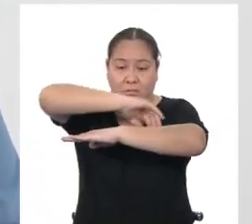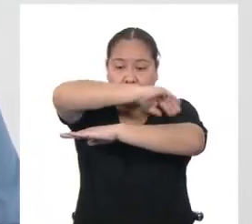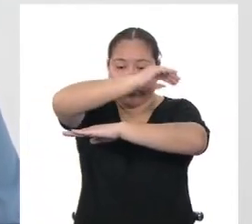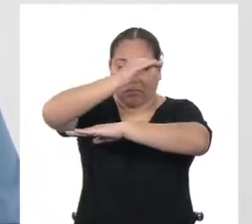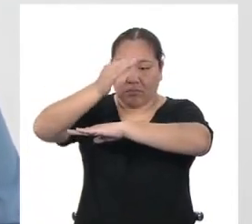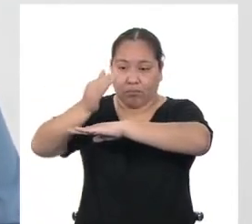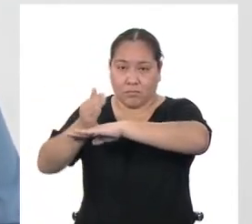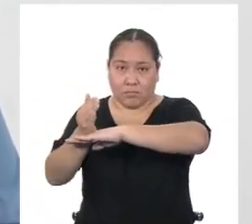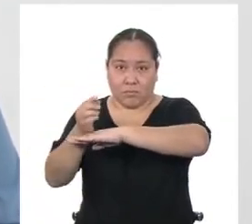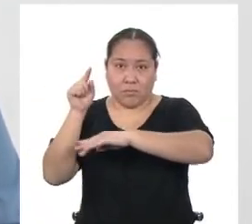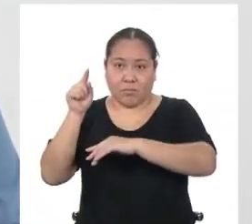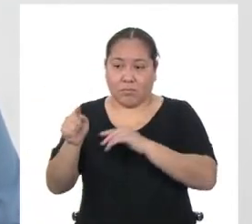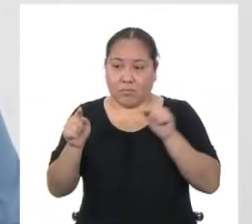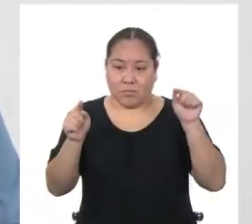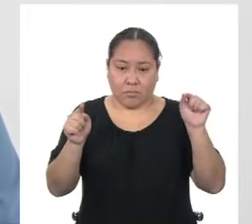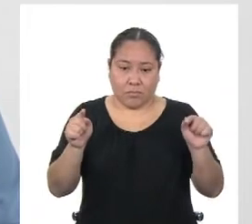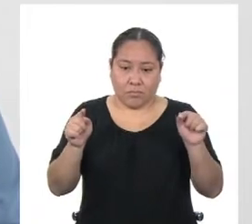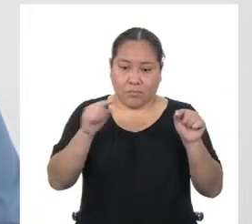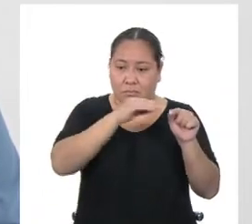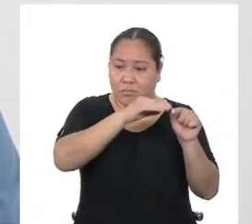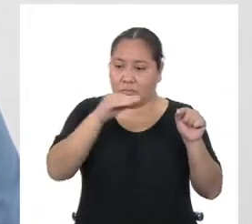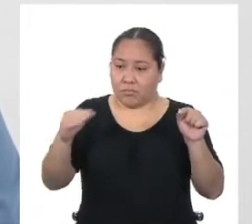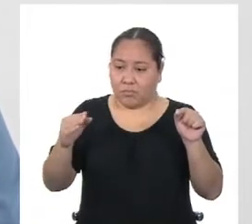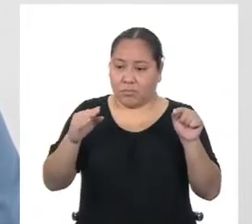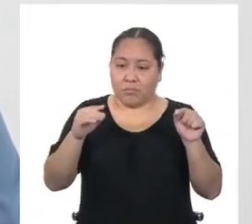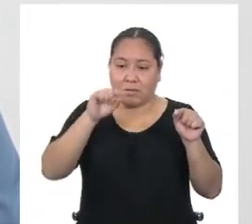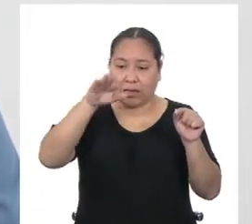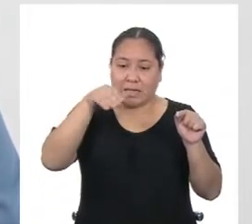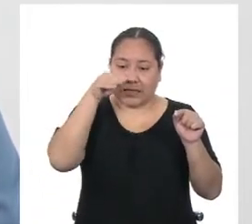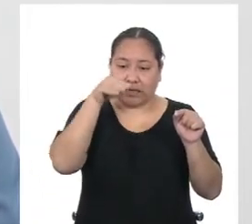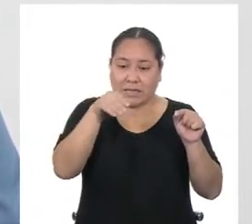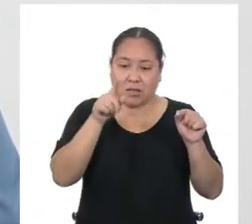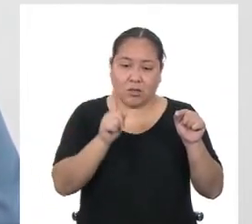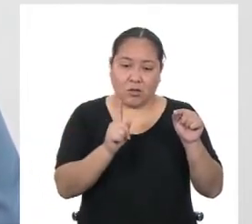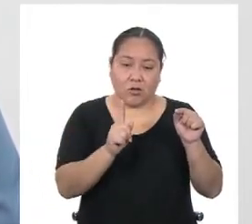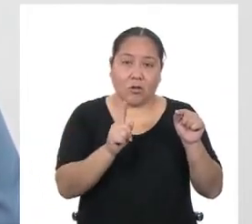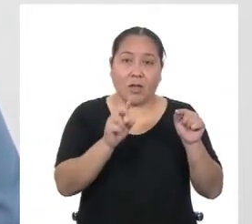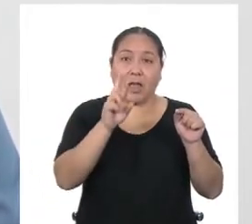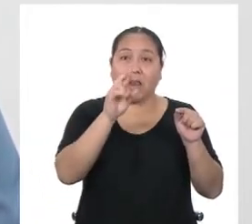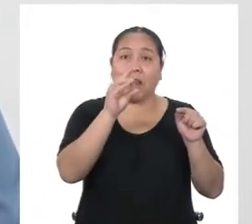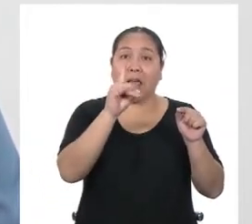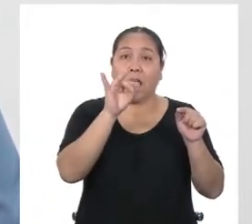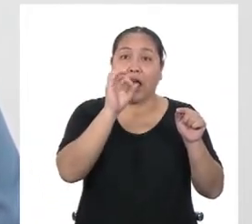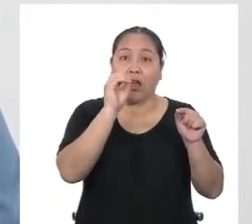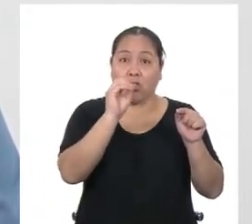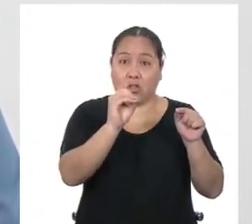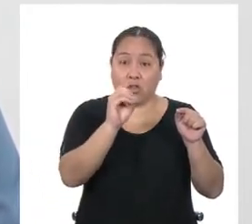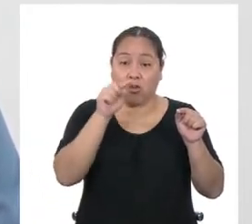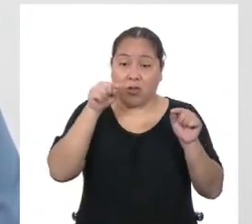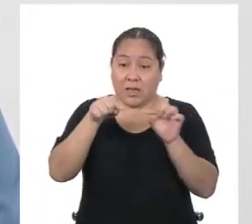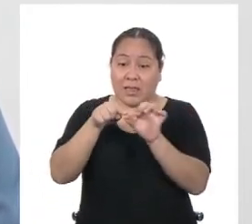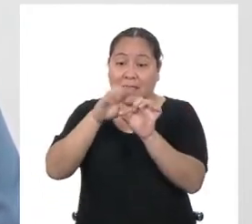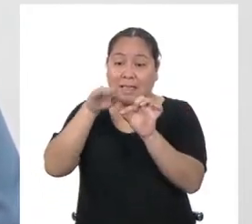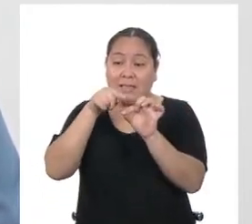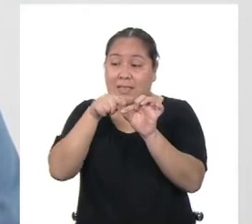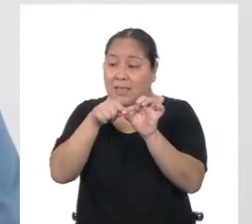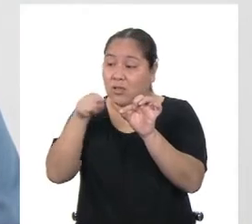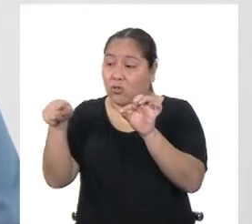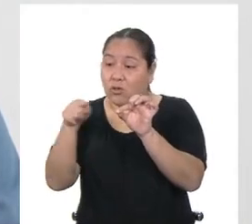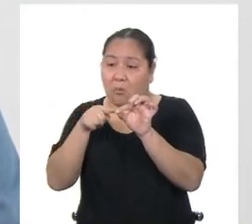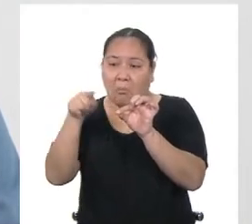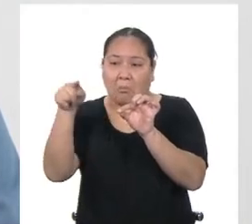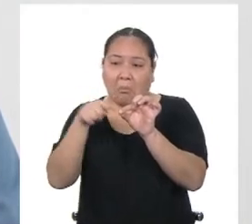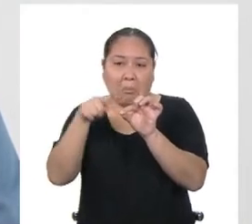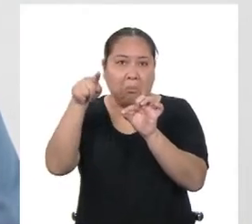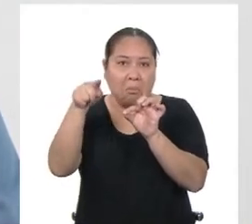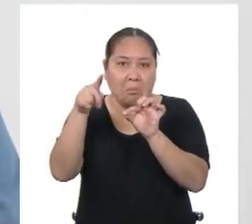para conectar dos puntos opuestos y el radio también es un segmento de recta que parte del centro hacia cualquier punto de